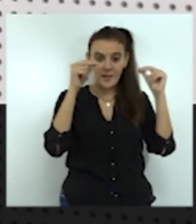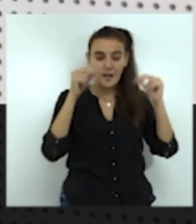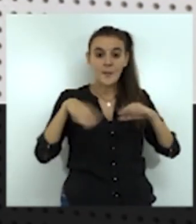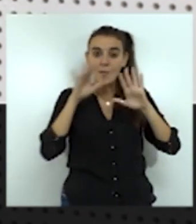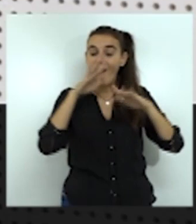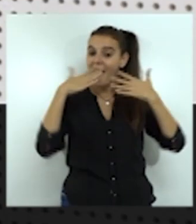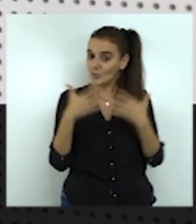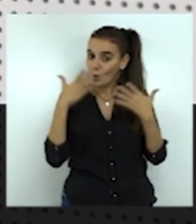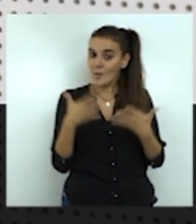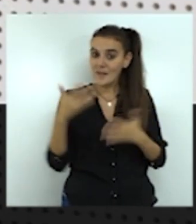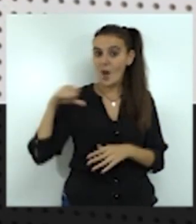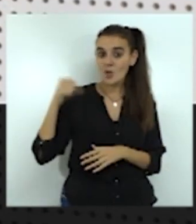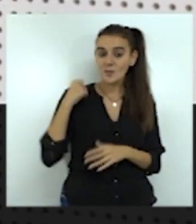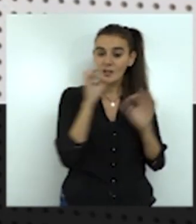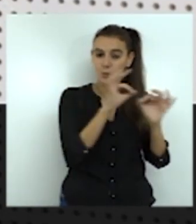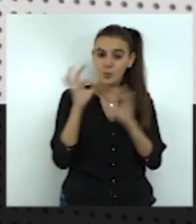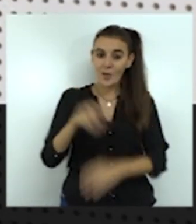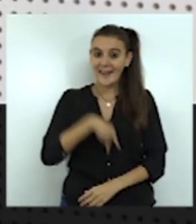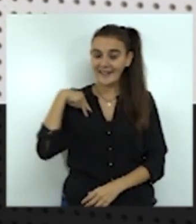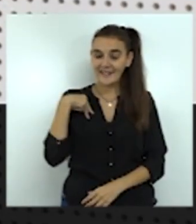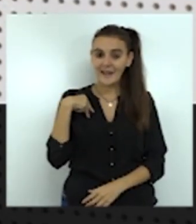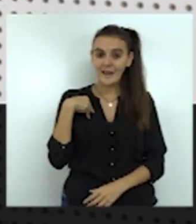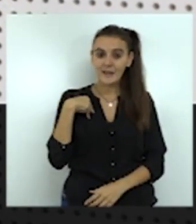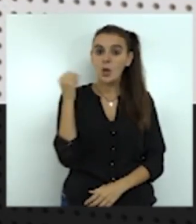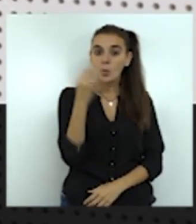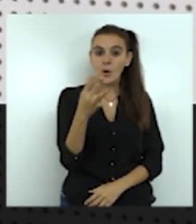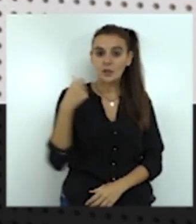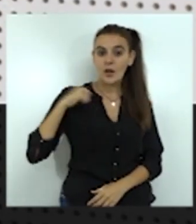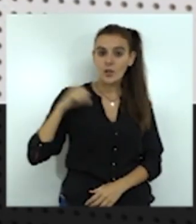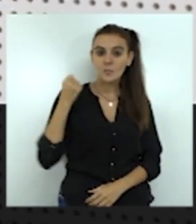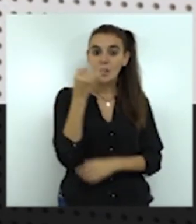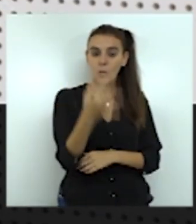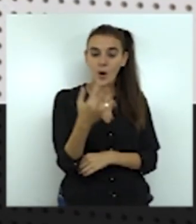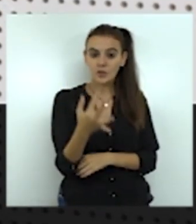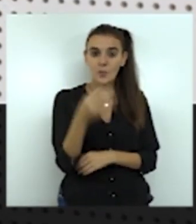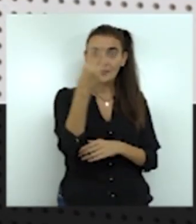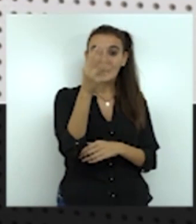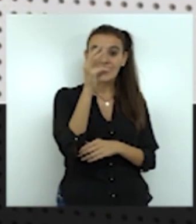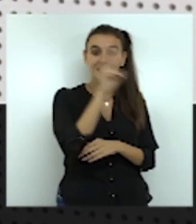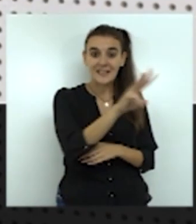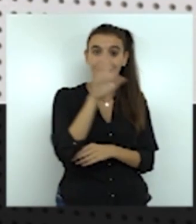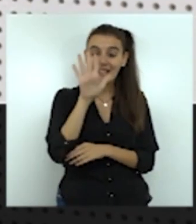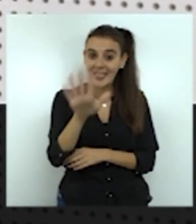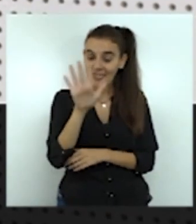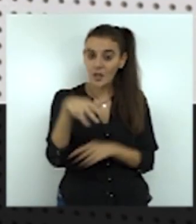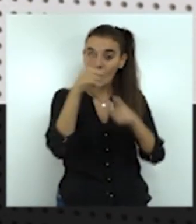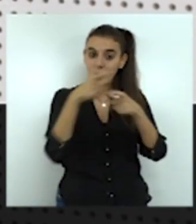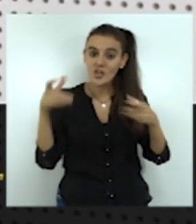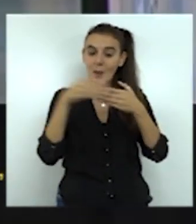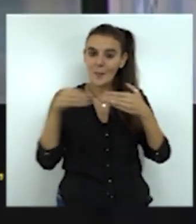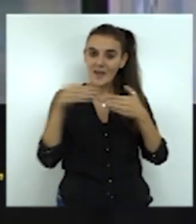en hospitalización general, en el hospital se están asumiendo hasta 35 pacientes por cada